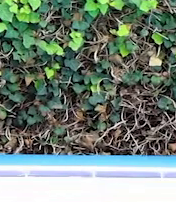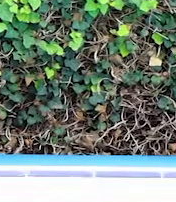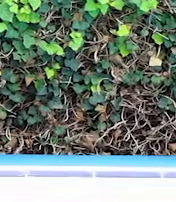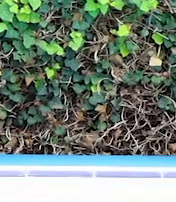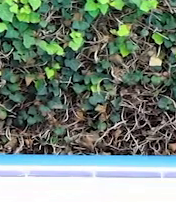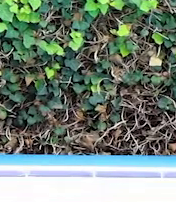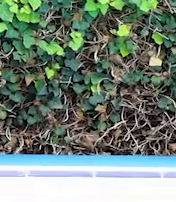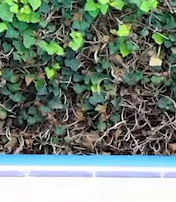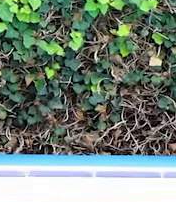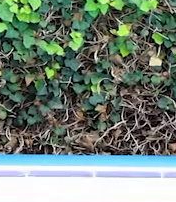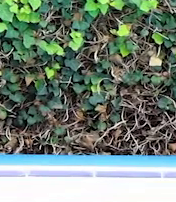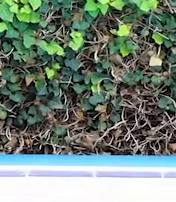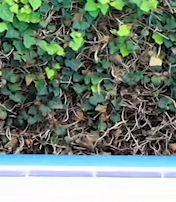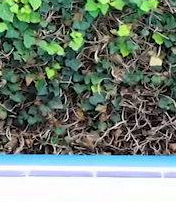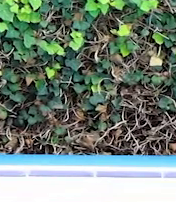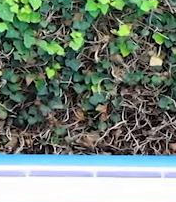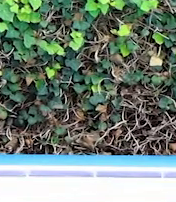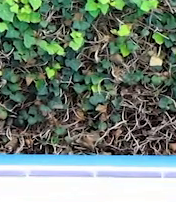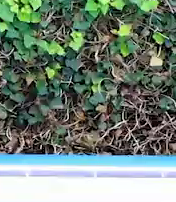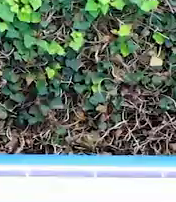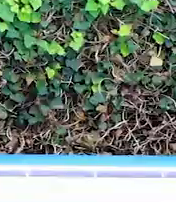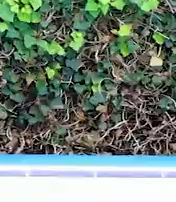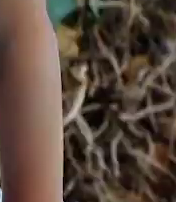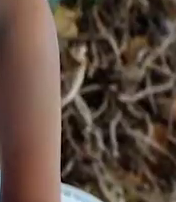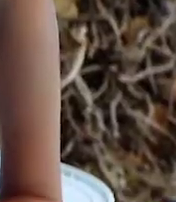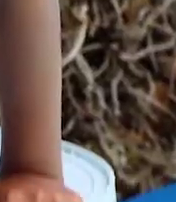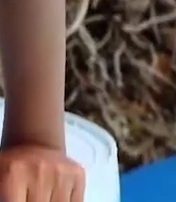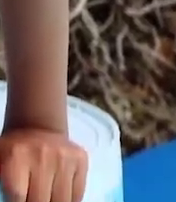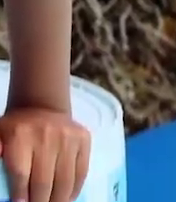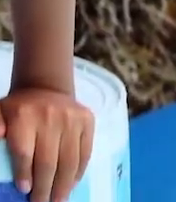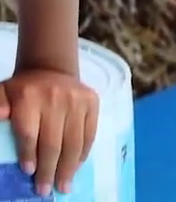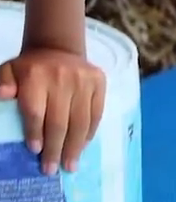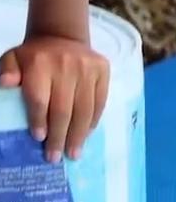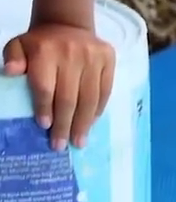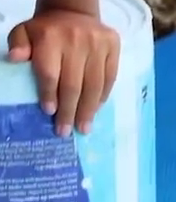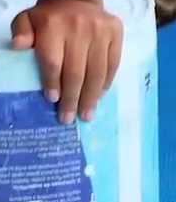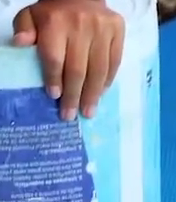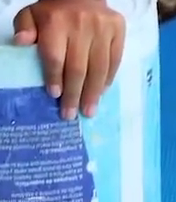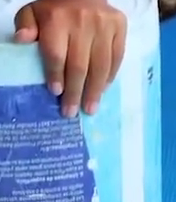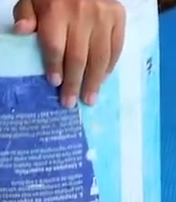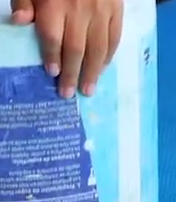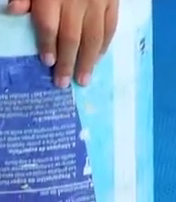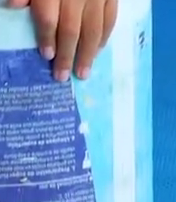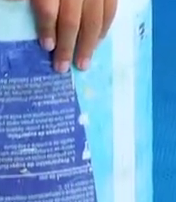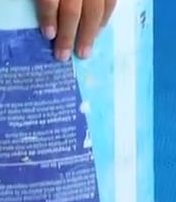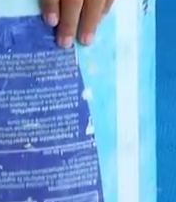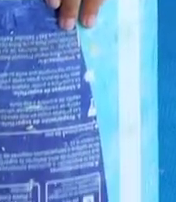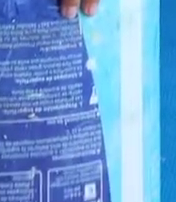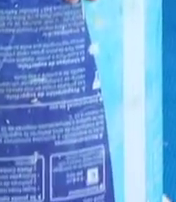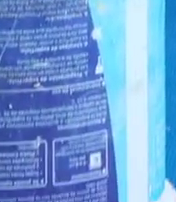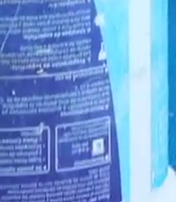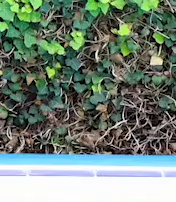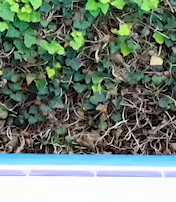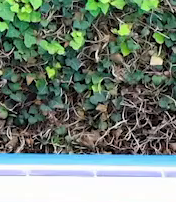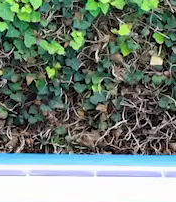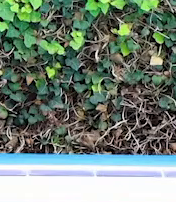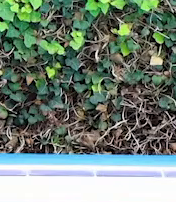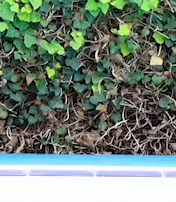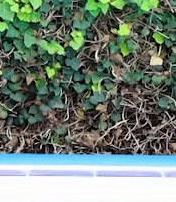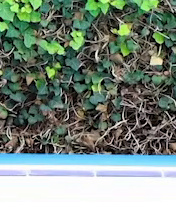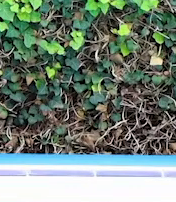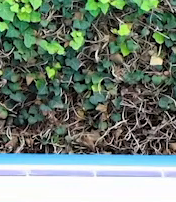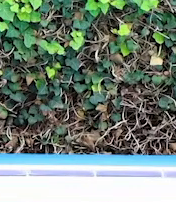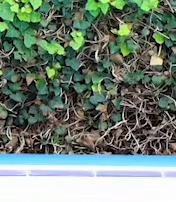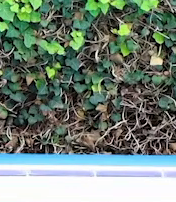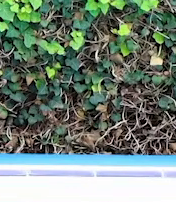nos sentamos, ponemos nuestras manos bien apoyadas, sacamos cadera y nos posicionamos. Ahí nos vamos a mantener 15